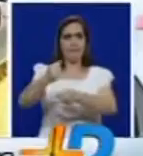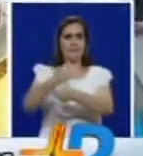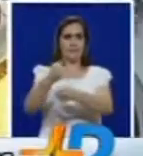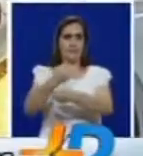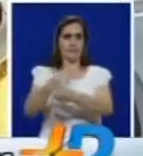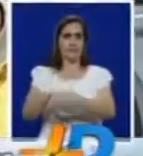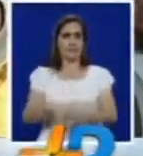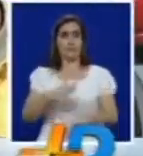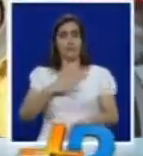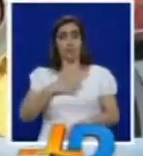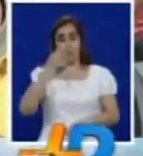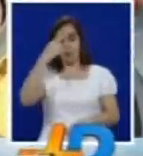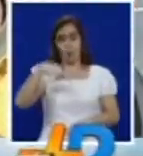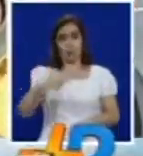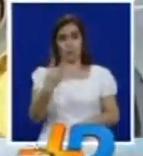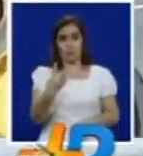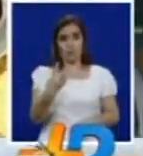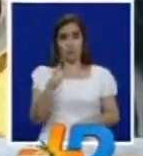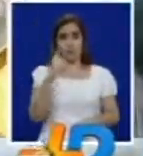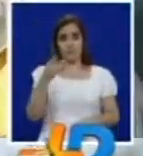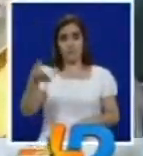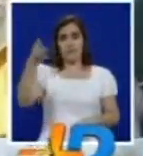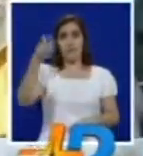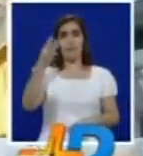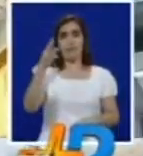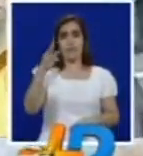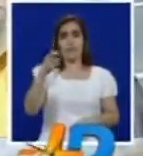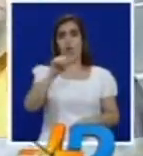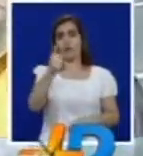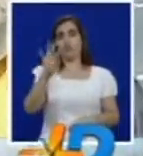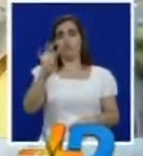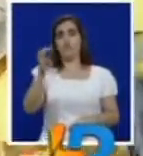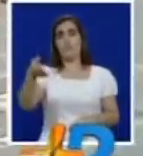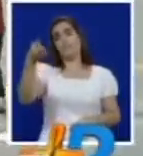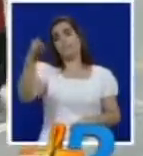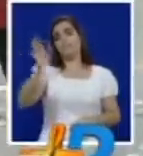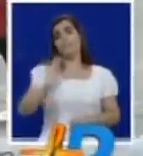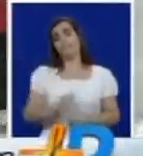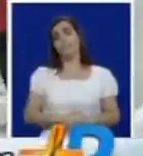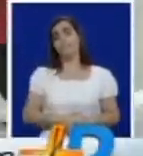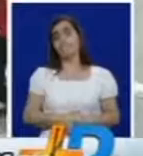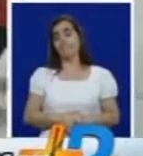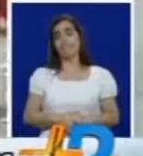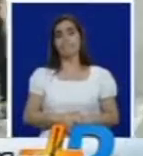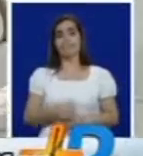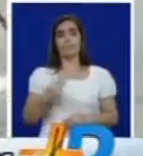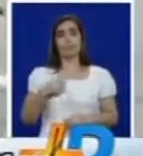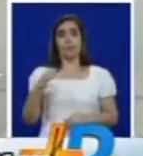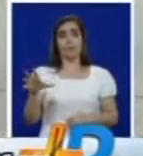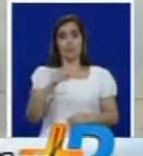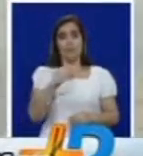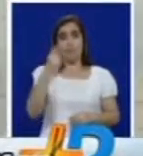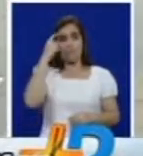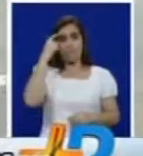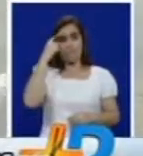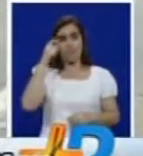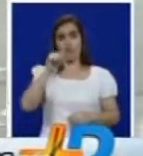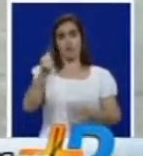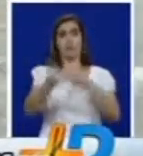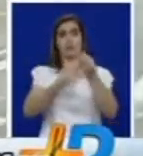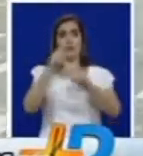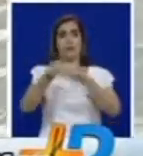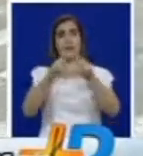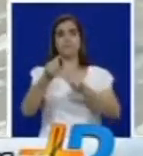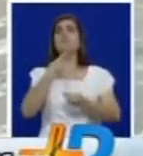tengo dos niños tengo una niña de 13 años y tengo un niño de 9 años pero no todo mundo se la rebusca otros lo